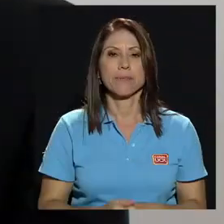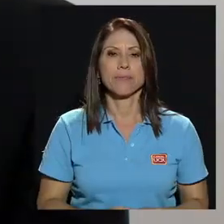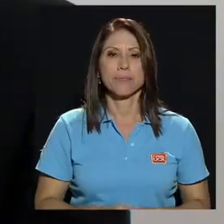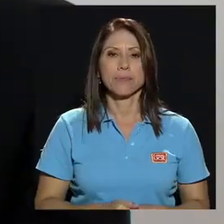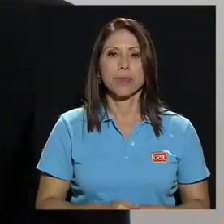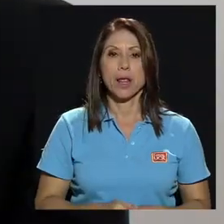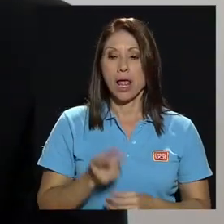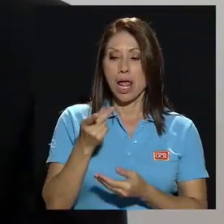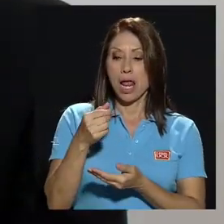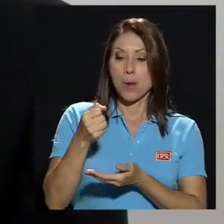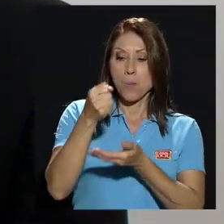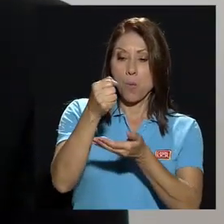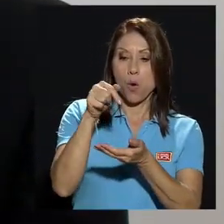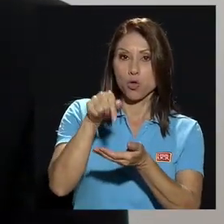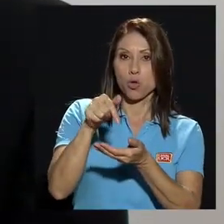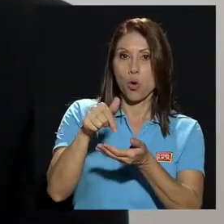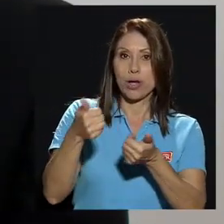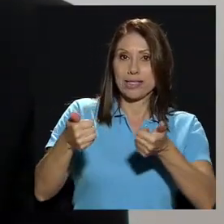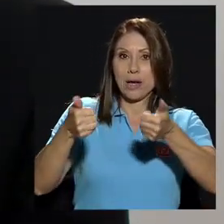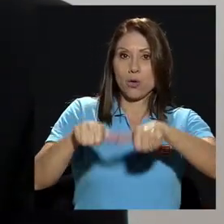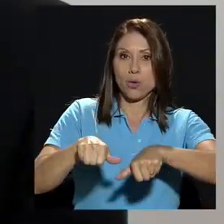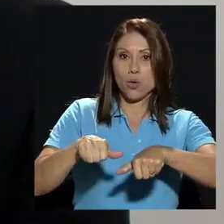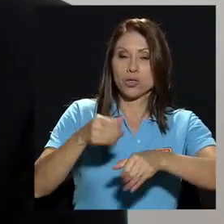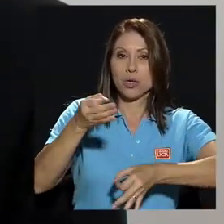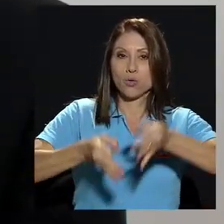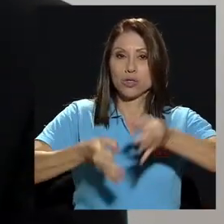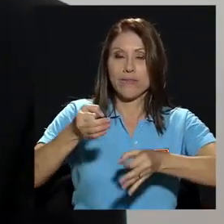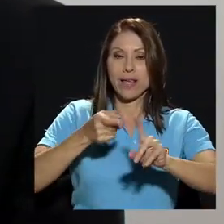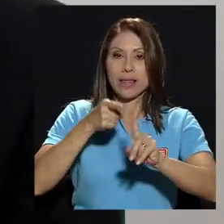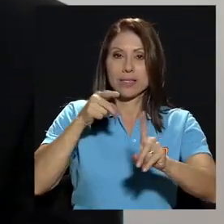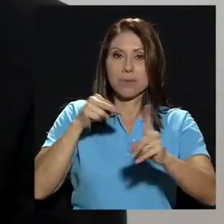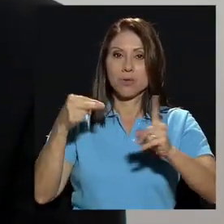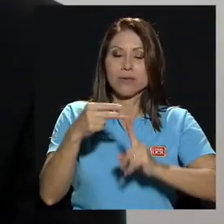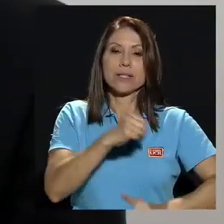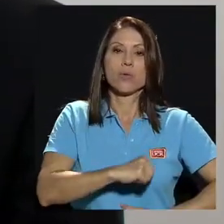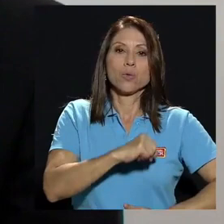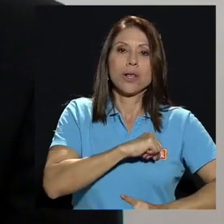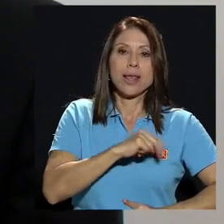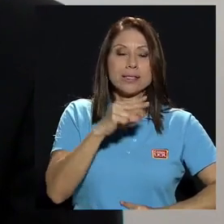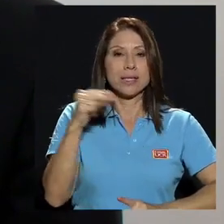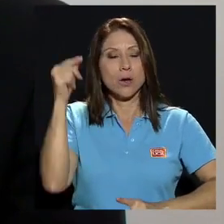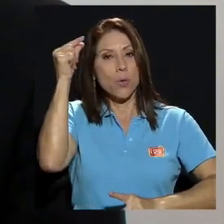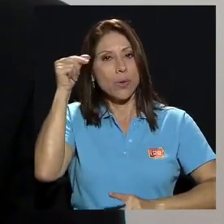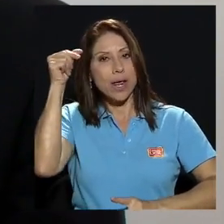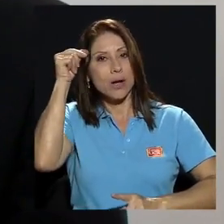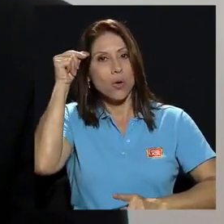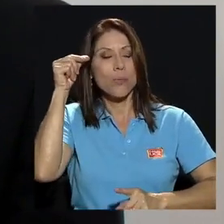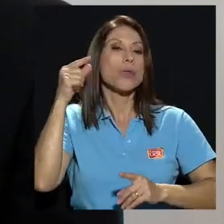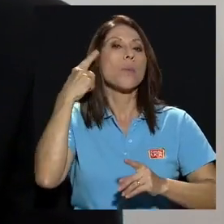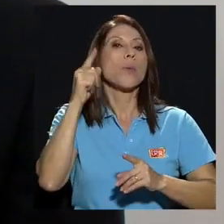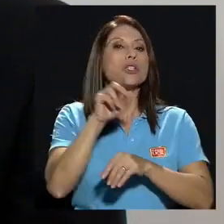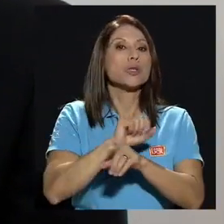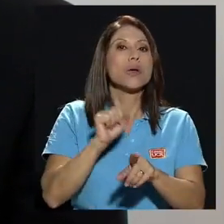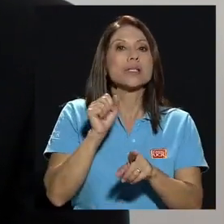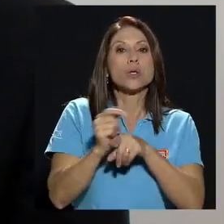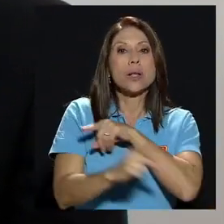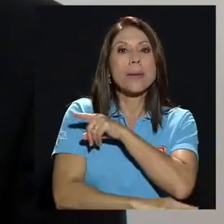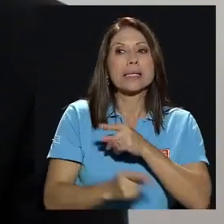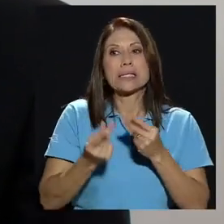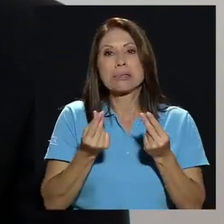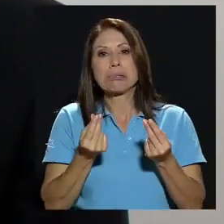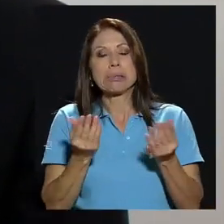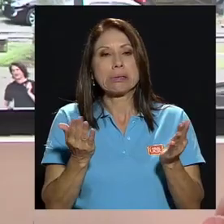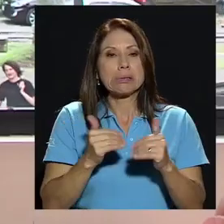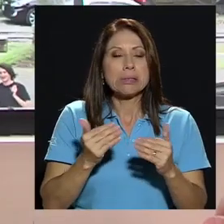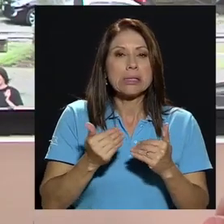El monto que se acordó se justifica desde el punto de vista de las autoridades y de gobierno en el tema de la crisis fiscal del país. ¿Usted cómo